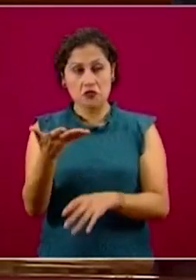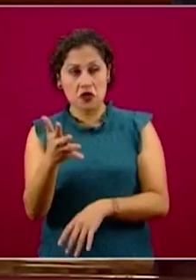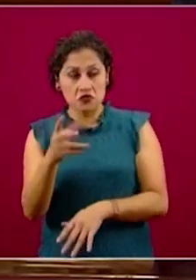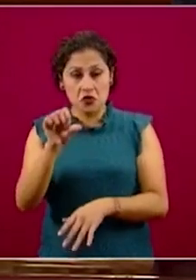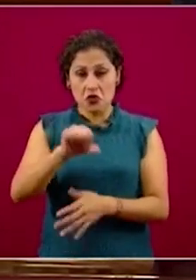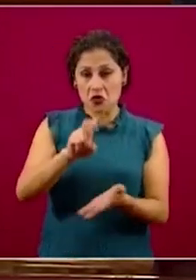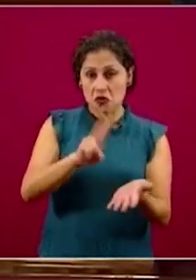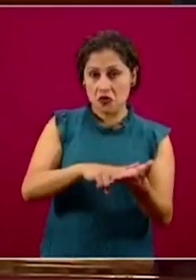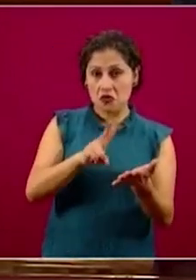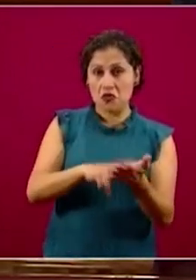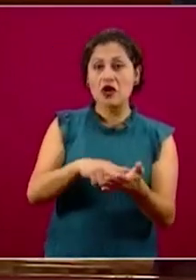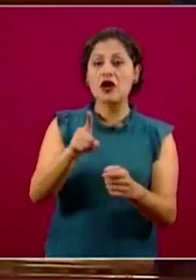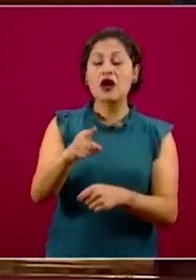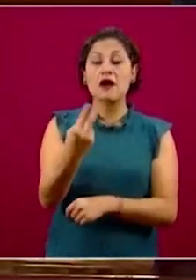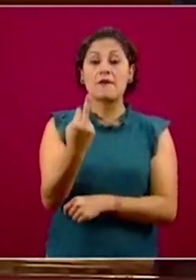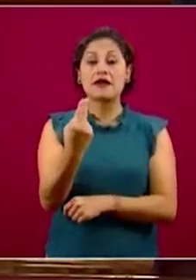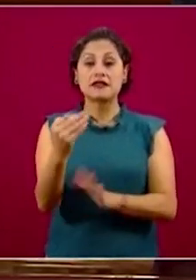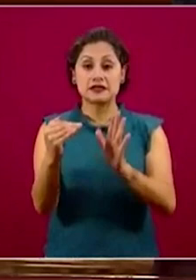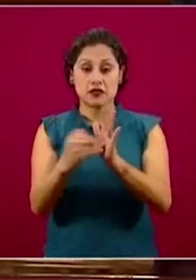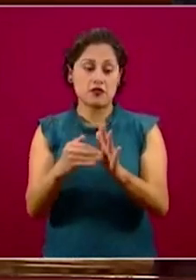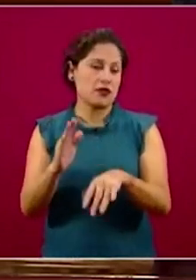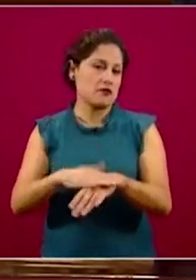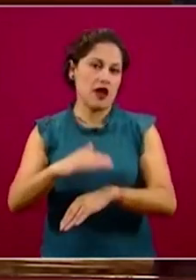y 25 mil pesos pues es más que eso.